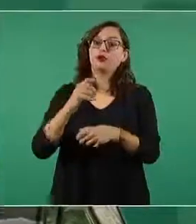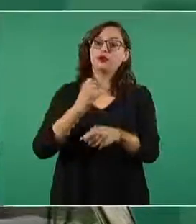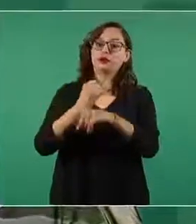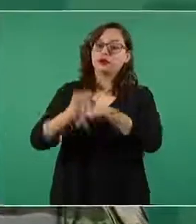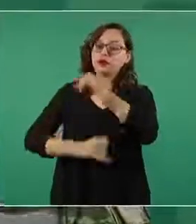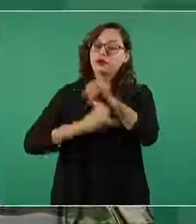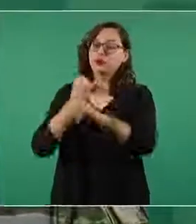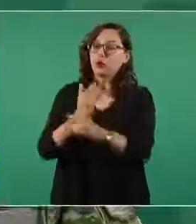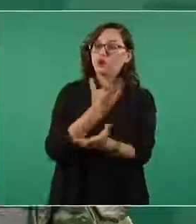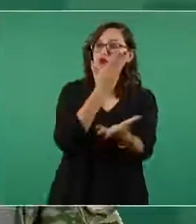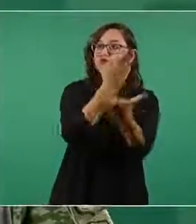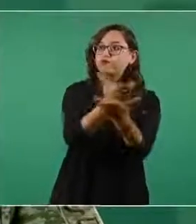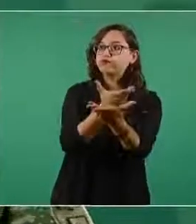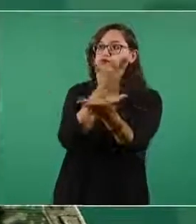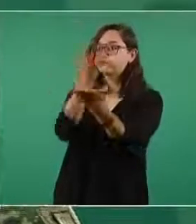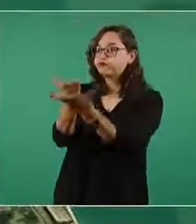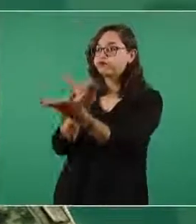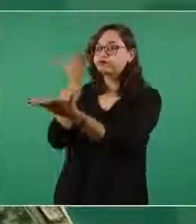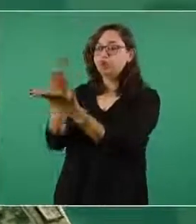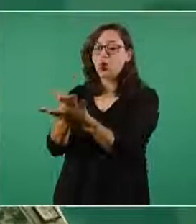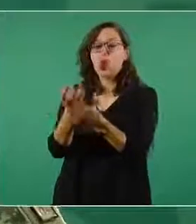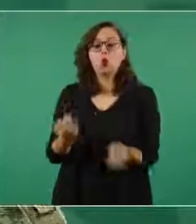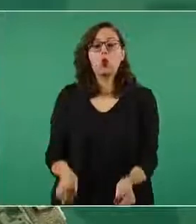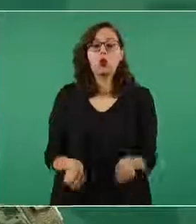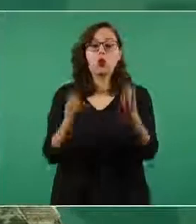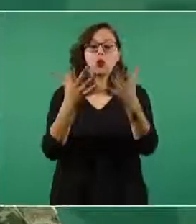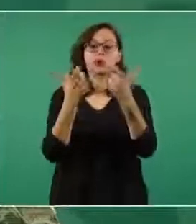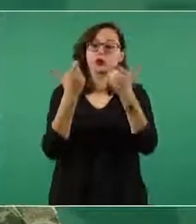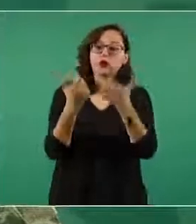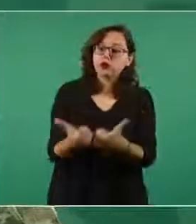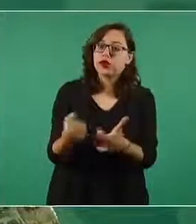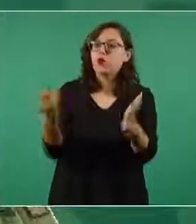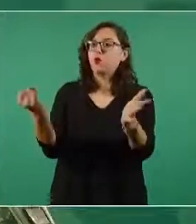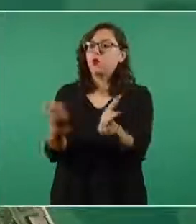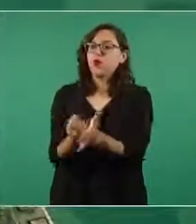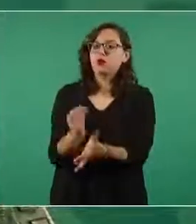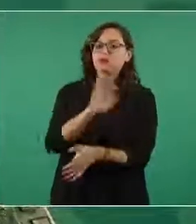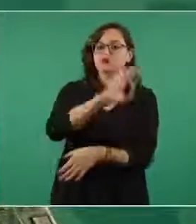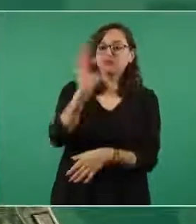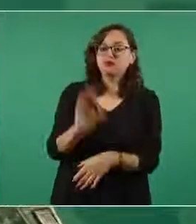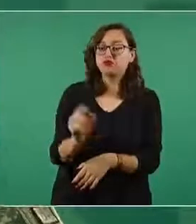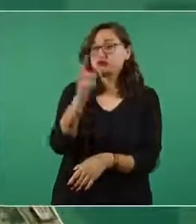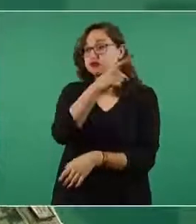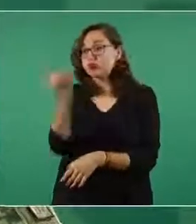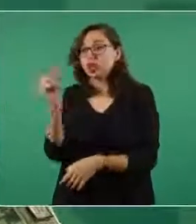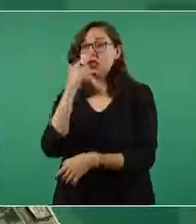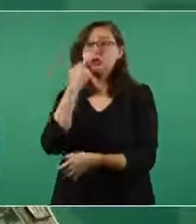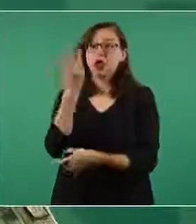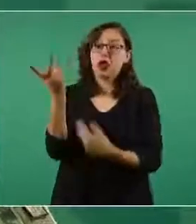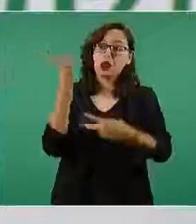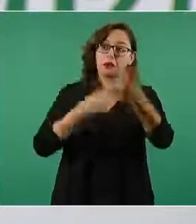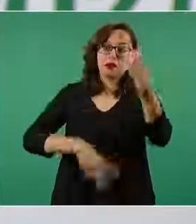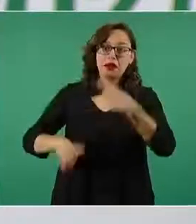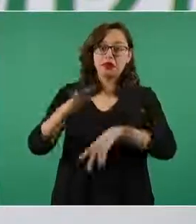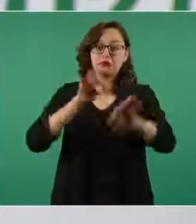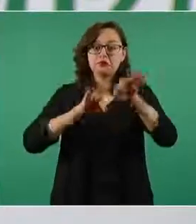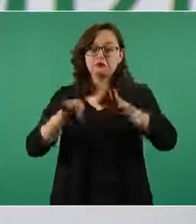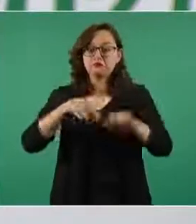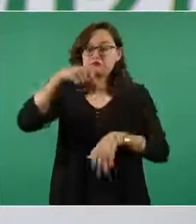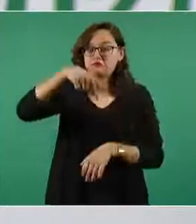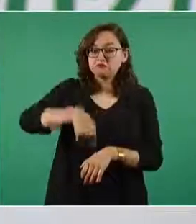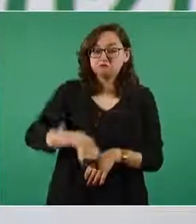tarifario y de incentivos económicos para que las aerolíneas puedan operar en el aeropuerto Felipe Ángeles